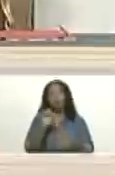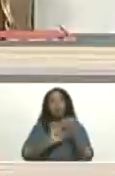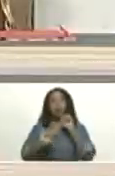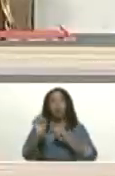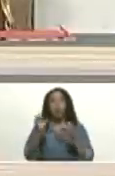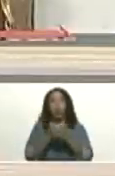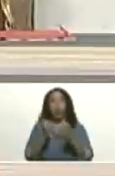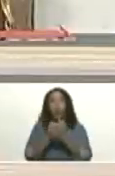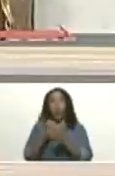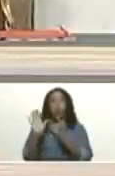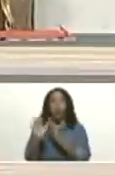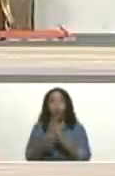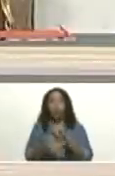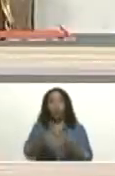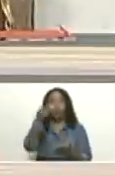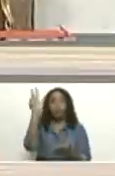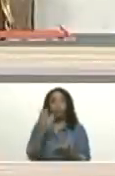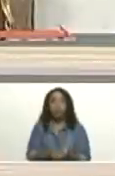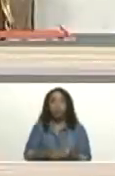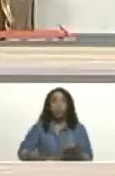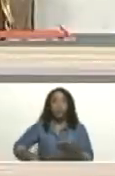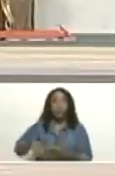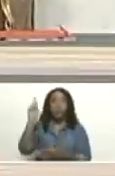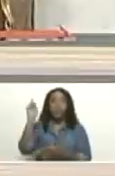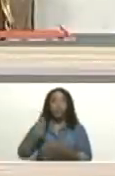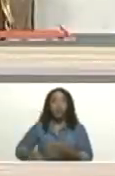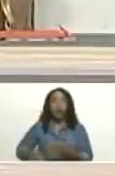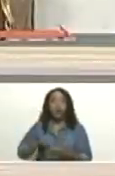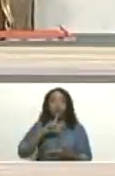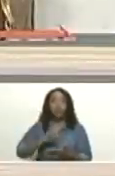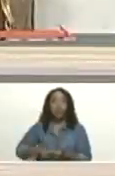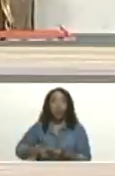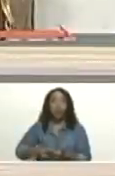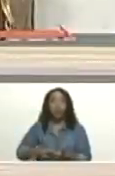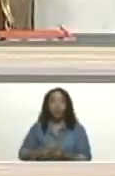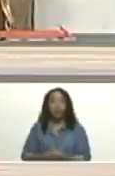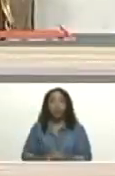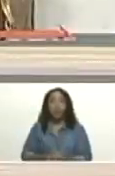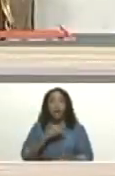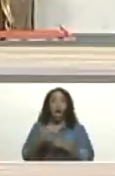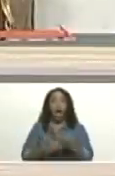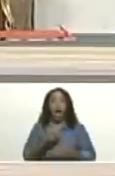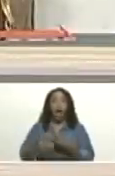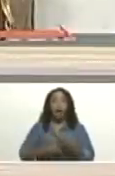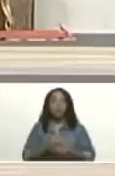mafias y los corruptos aprobada firmada cúmplase ejecútese